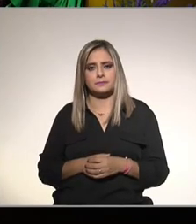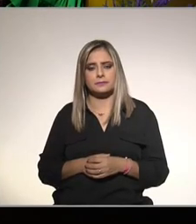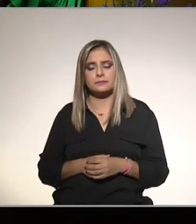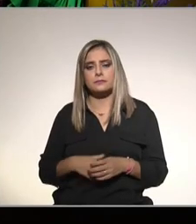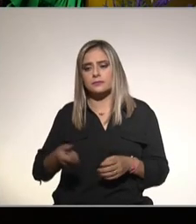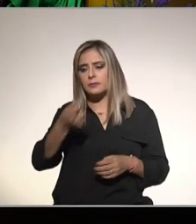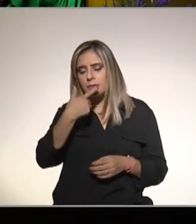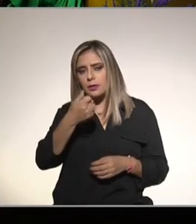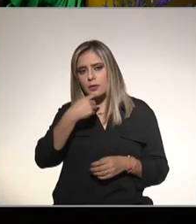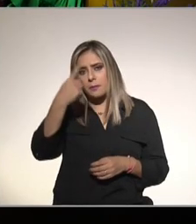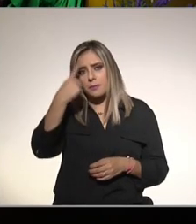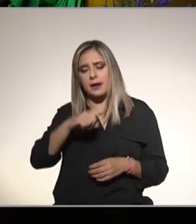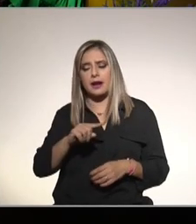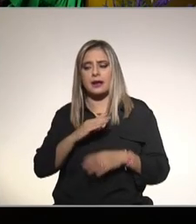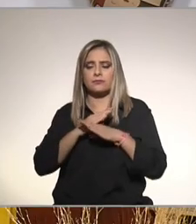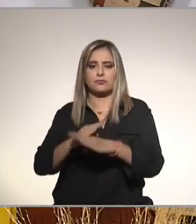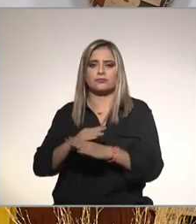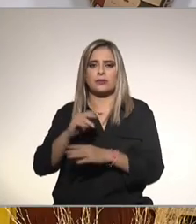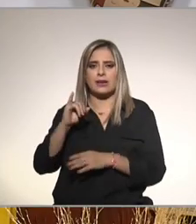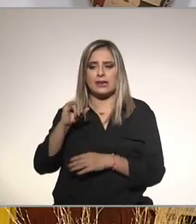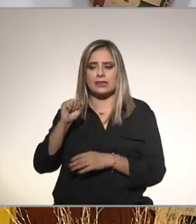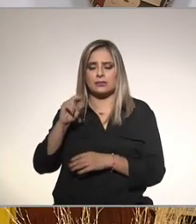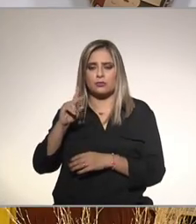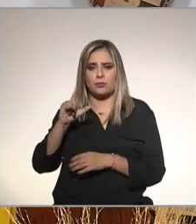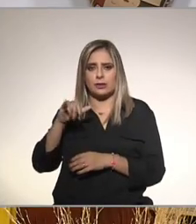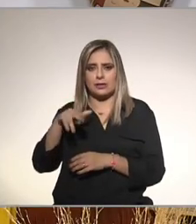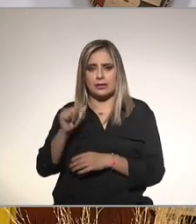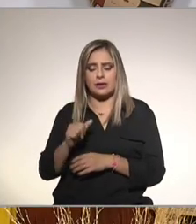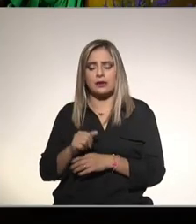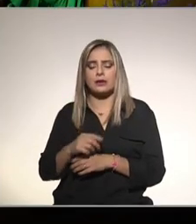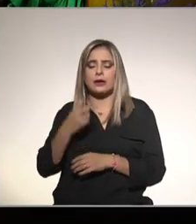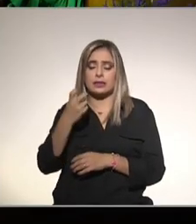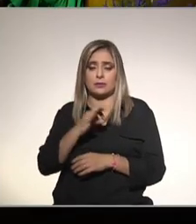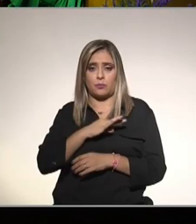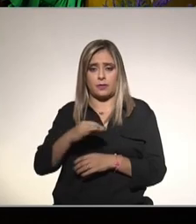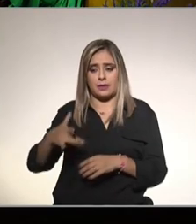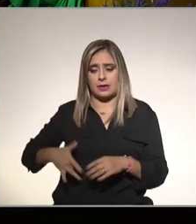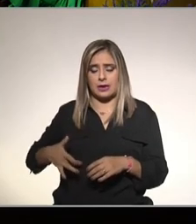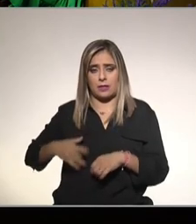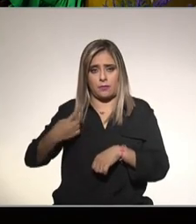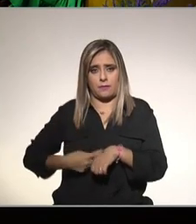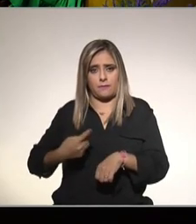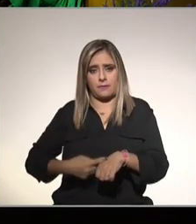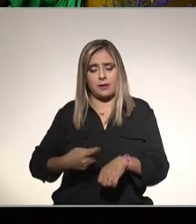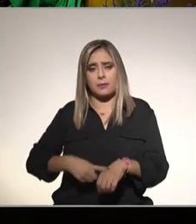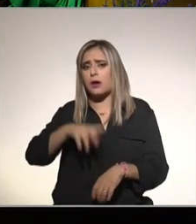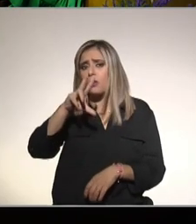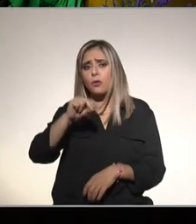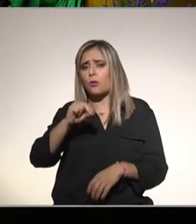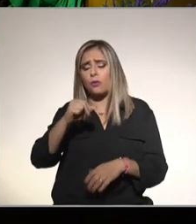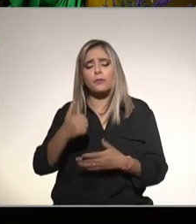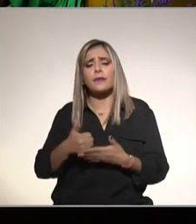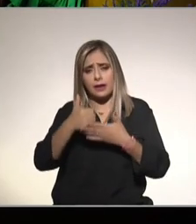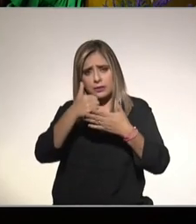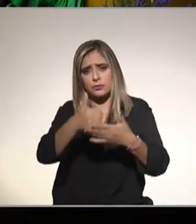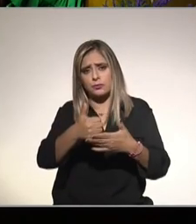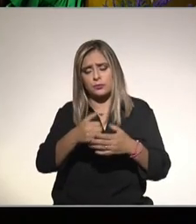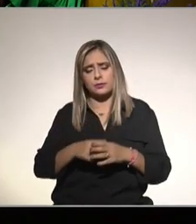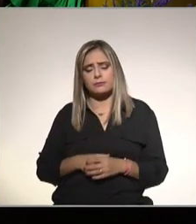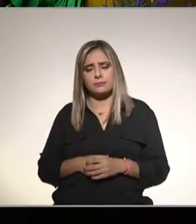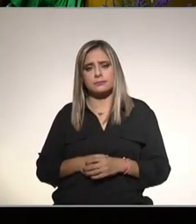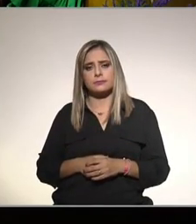medicamentos para la resistencia a la insulina ¿me pueden dañar el hígado? no al contrario pueden ayudar ok